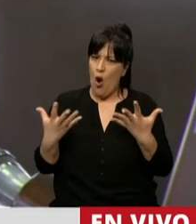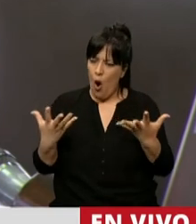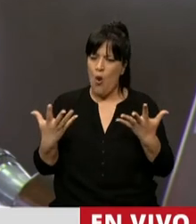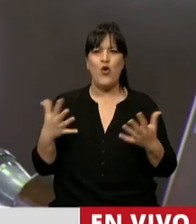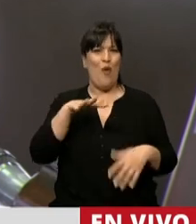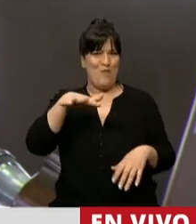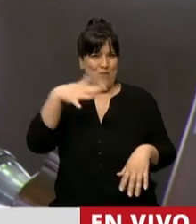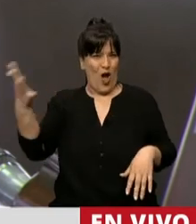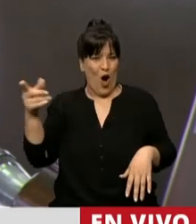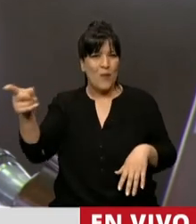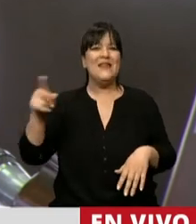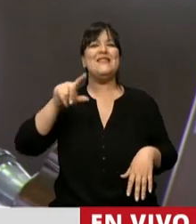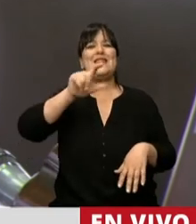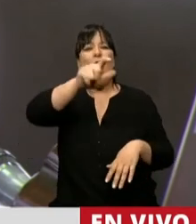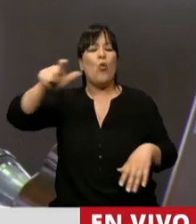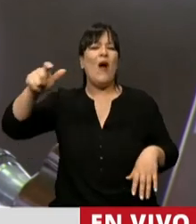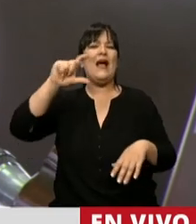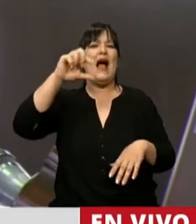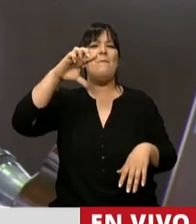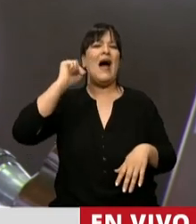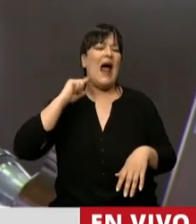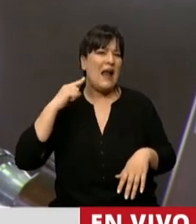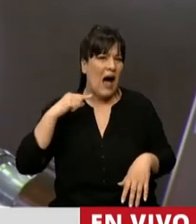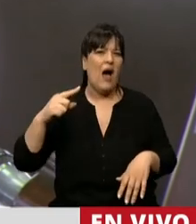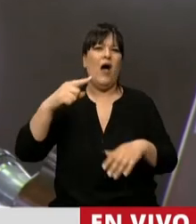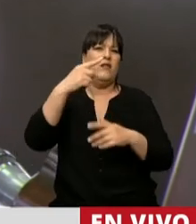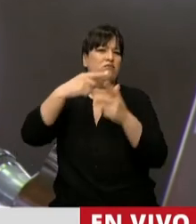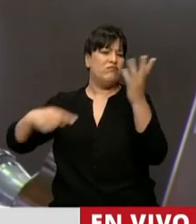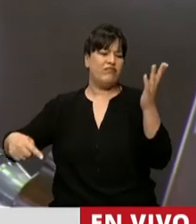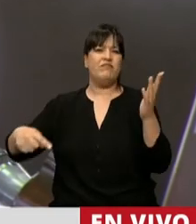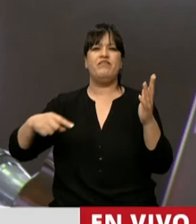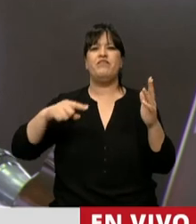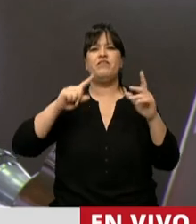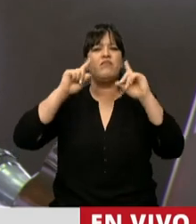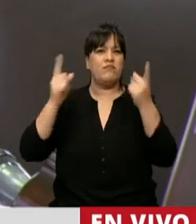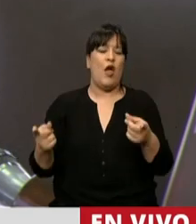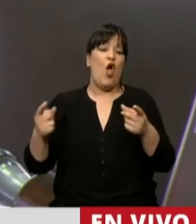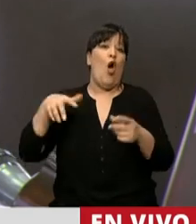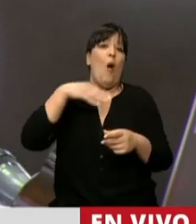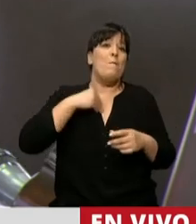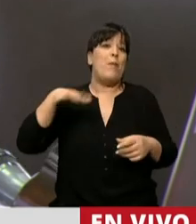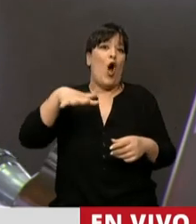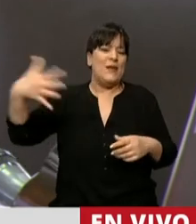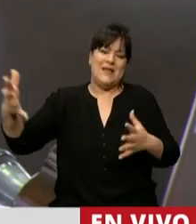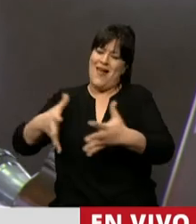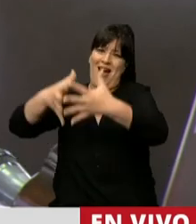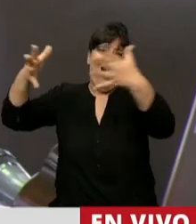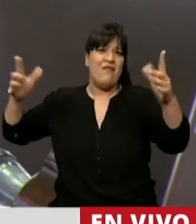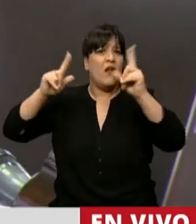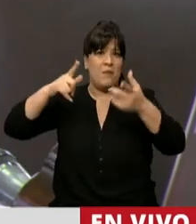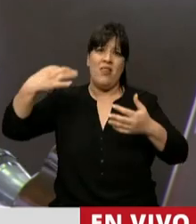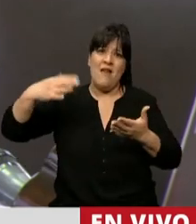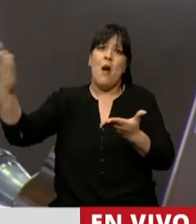que todo el sector de la cuenca del Paraná, parte del interior de nuestra provincia tan extensa, también tiene producciones que